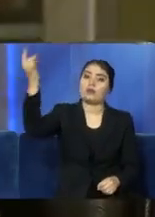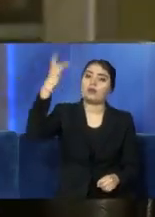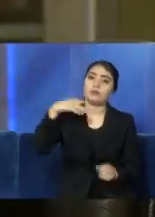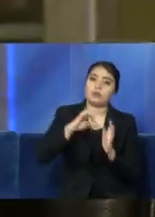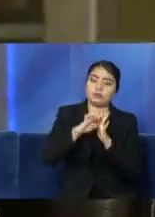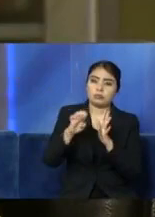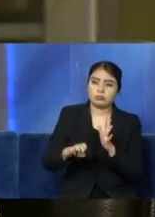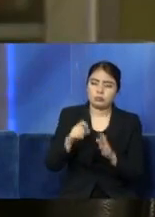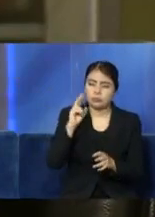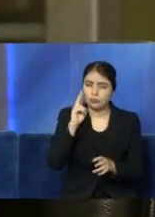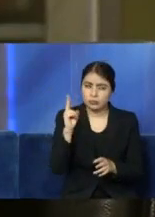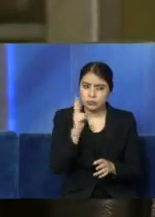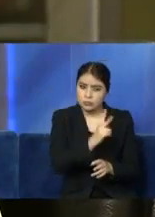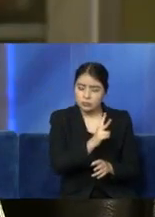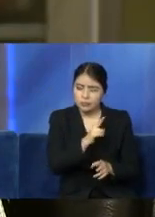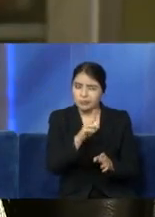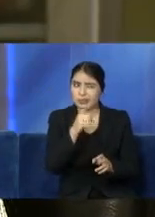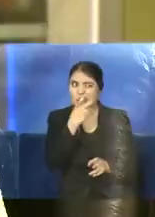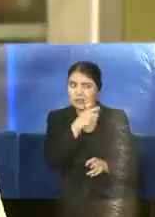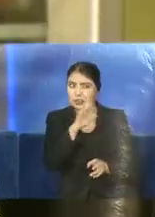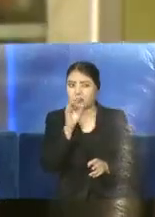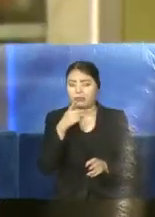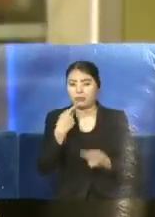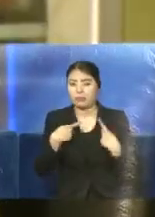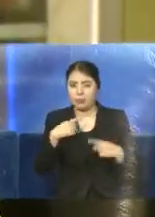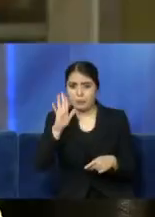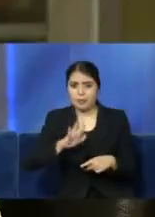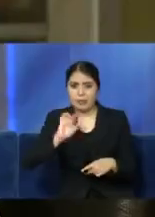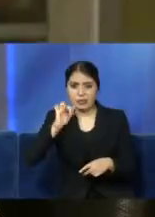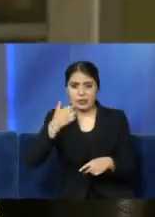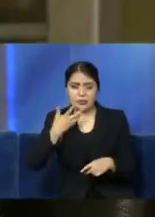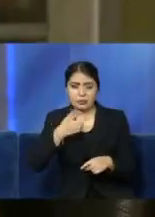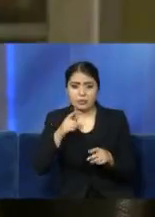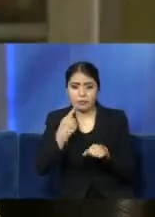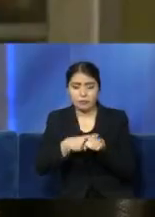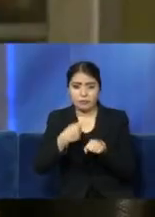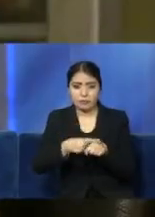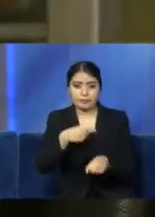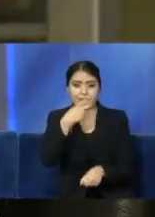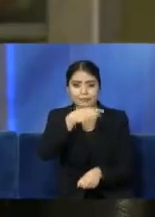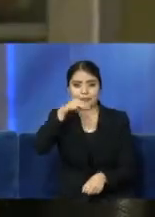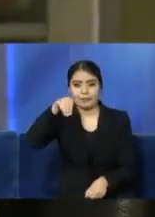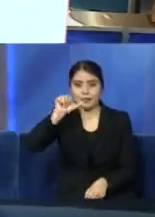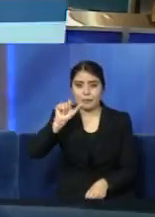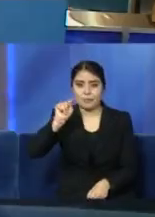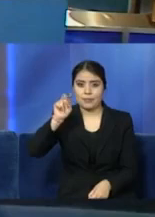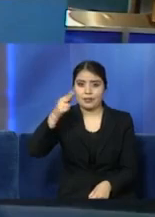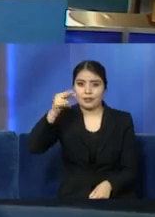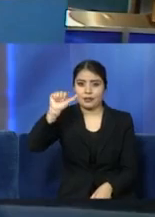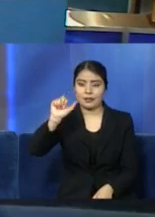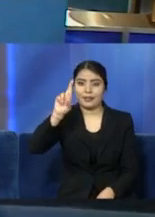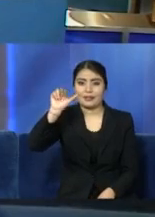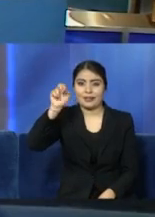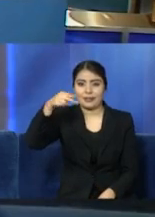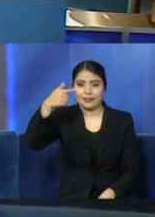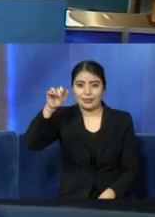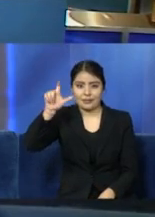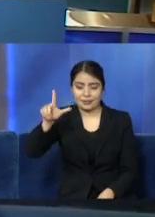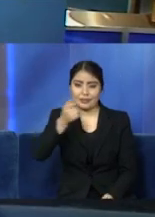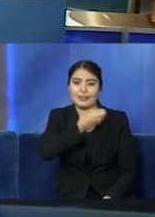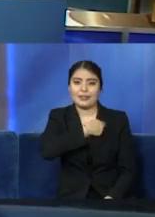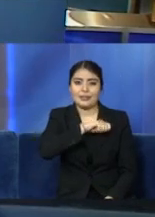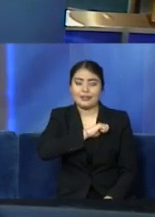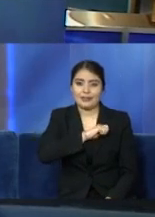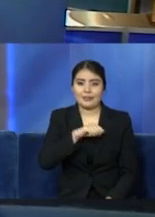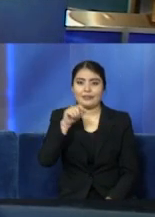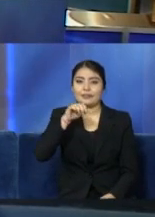sospechoso y lo vamos a visitar a su domicilio. Marta Arangel, de la Jurisdicción Sanitaria número 6 en Torreón y